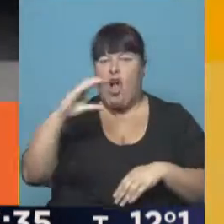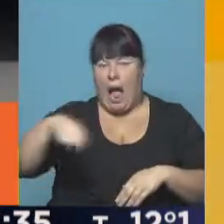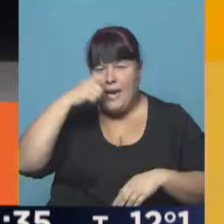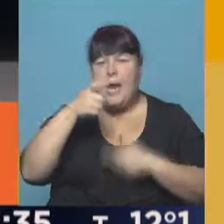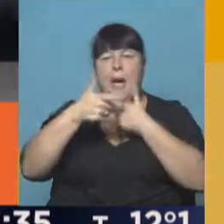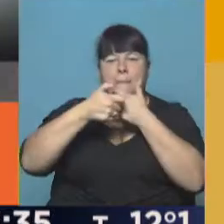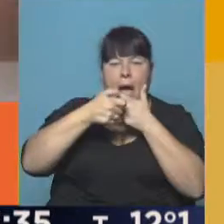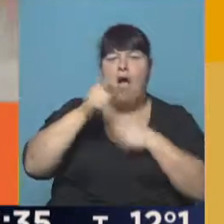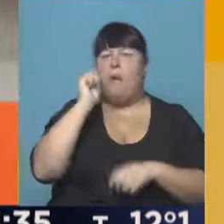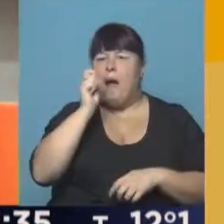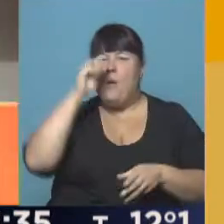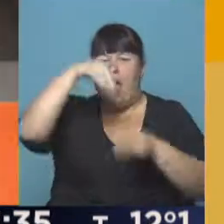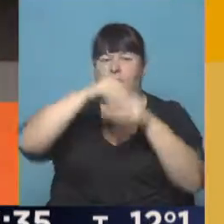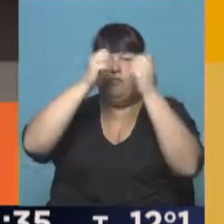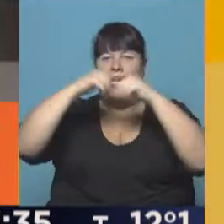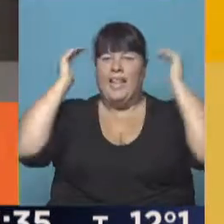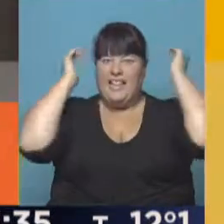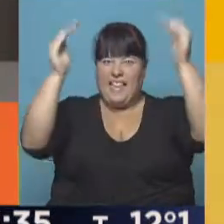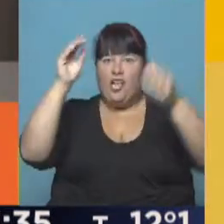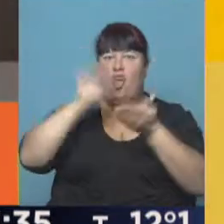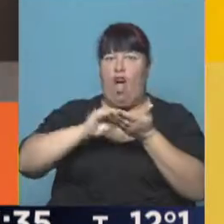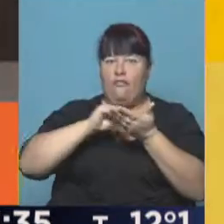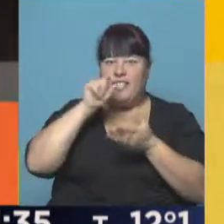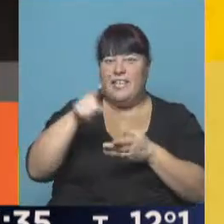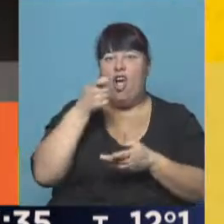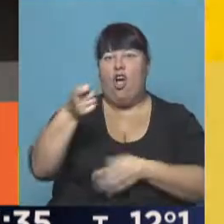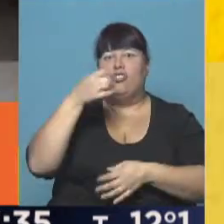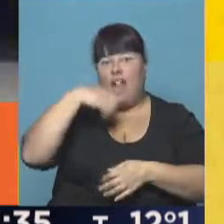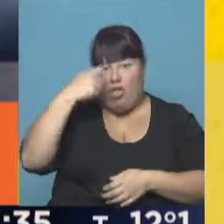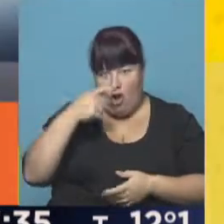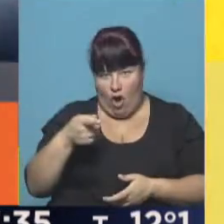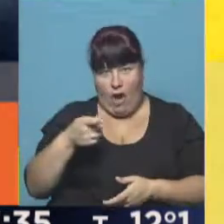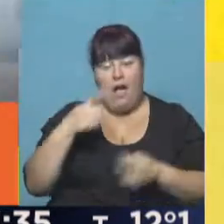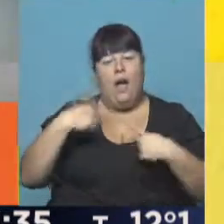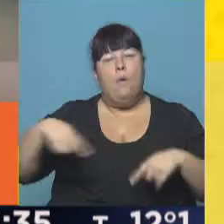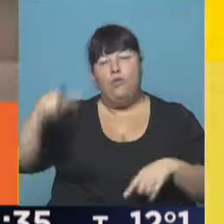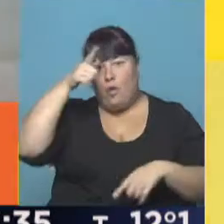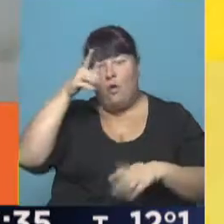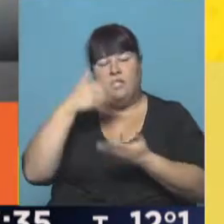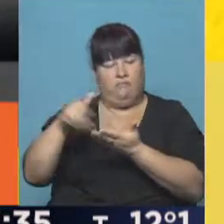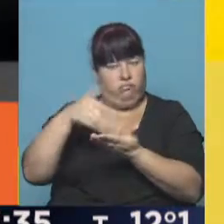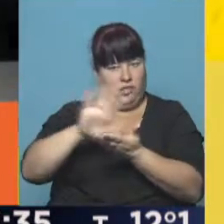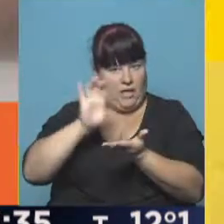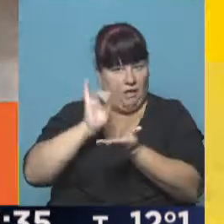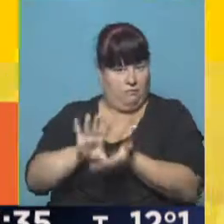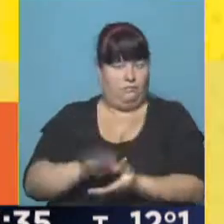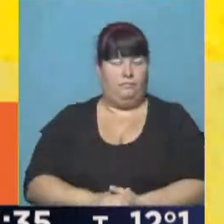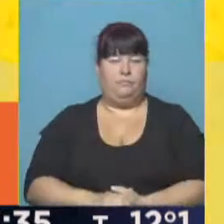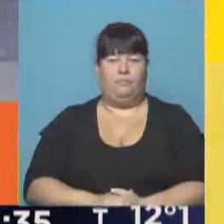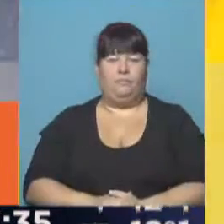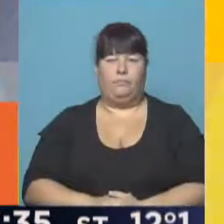paco y marihuana ocultos en el techo de una delegación antinarcóticos. Varios efectivos fueron separados del cargo.